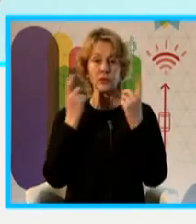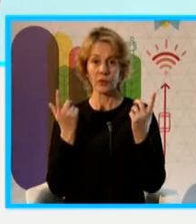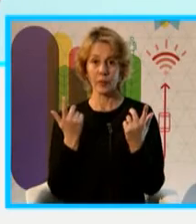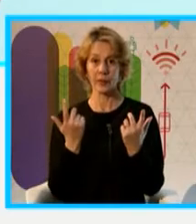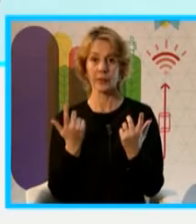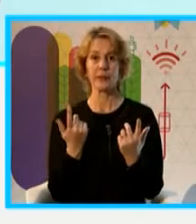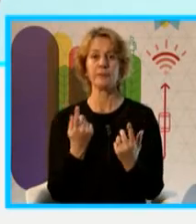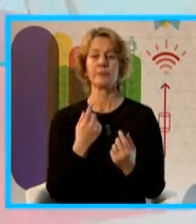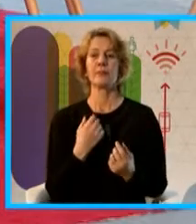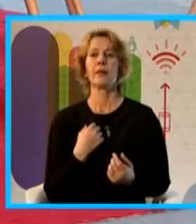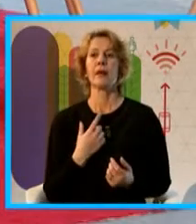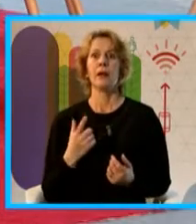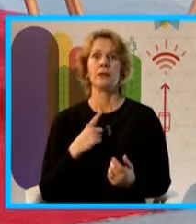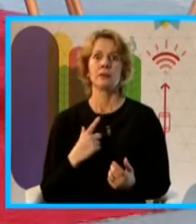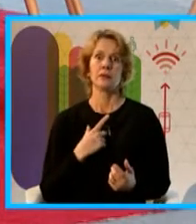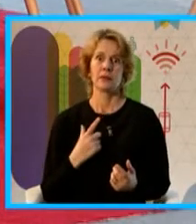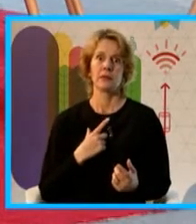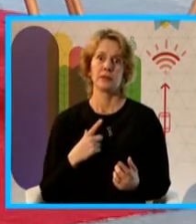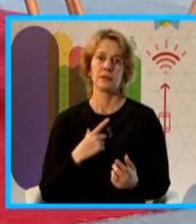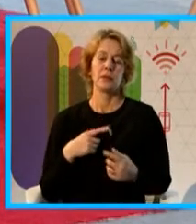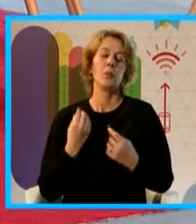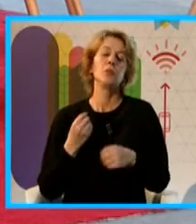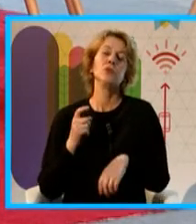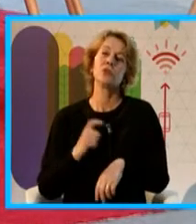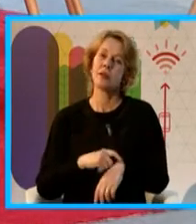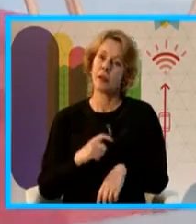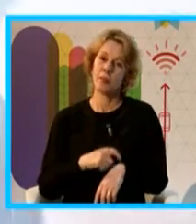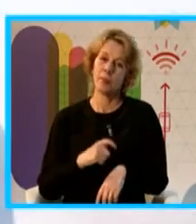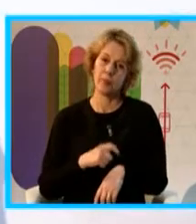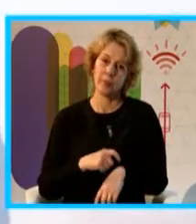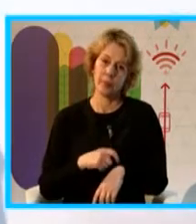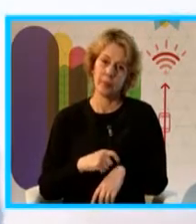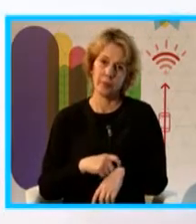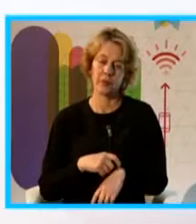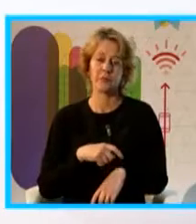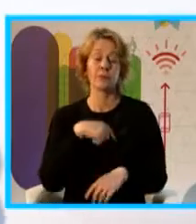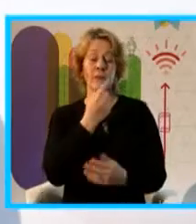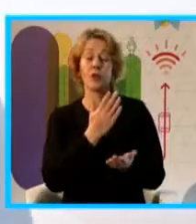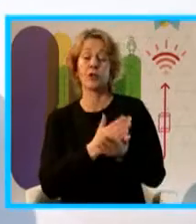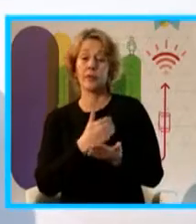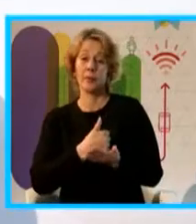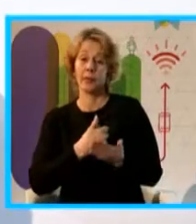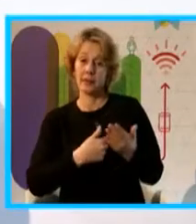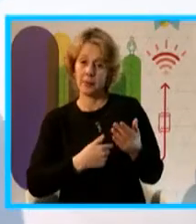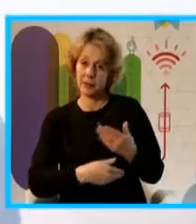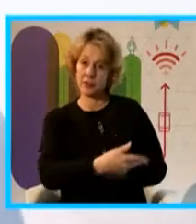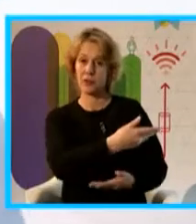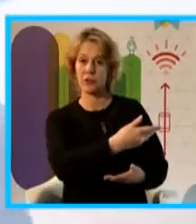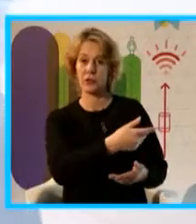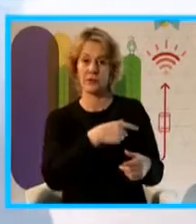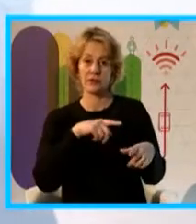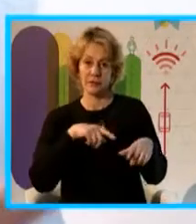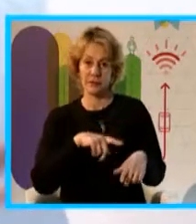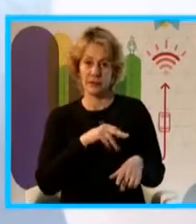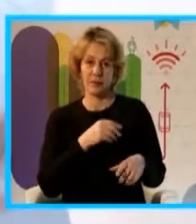largamente ansiado y que involucraba otro departamento distinto con lo cual ampliamos nuestro